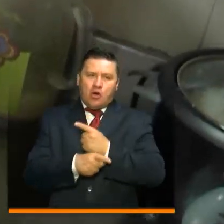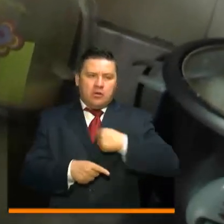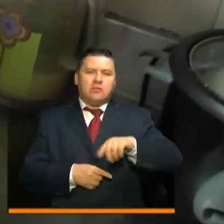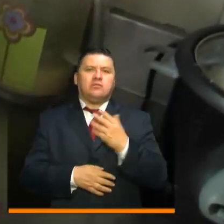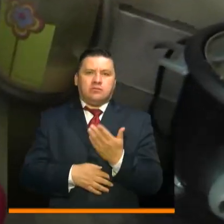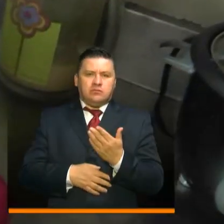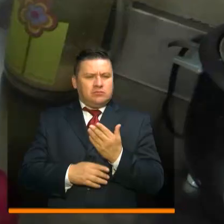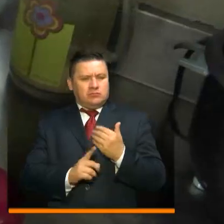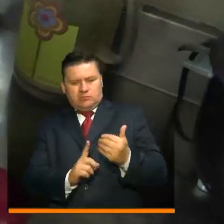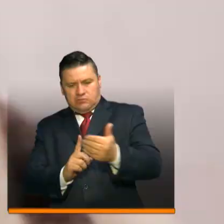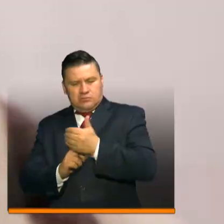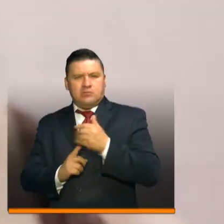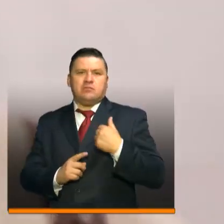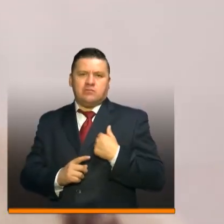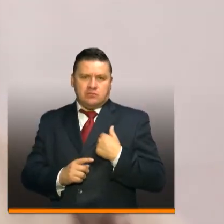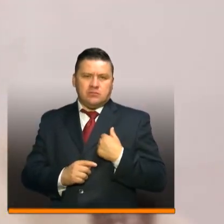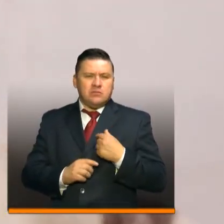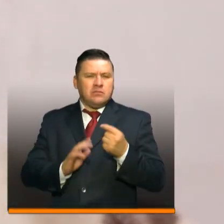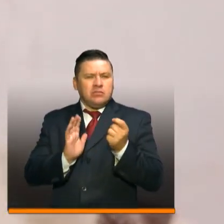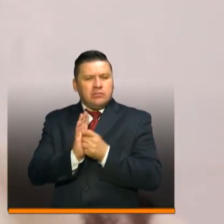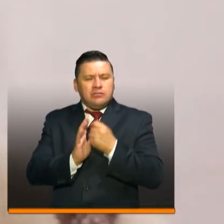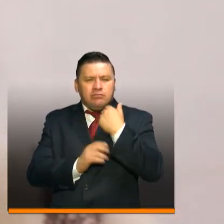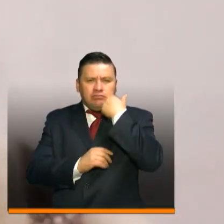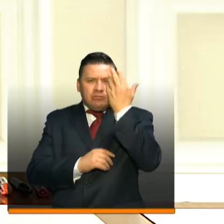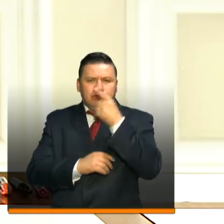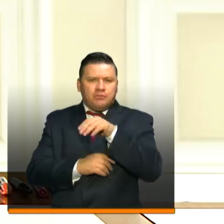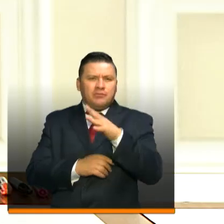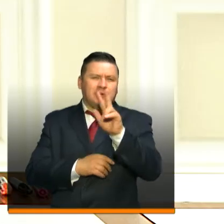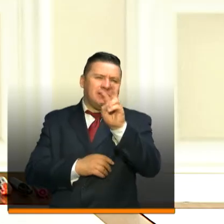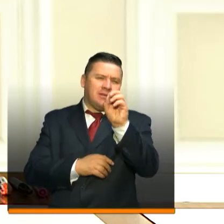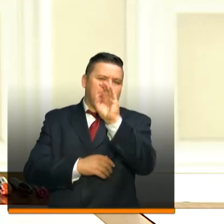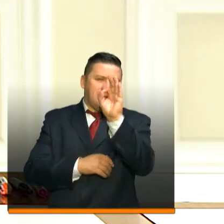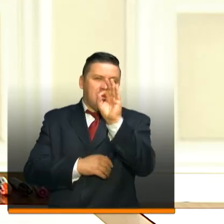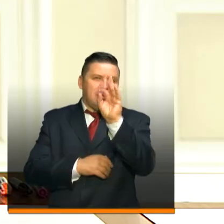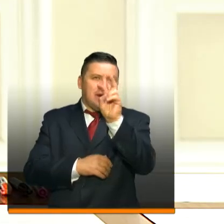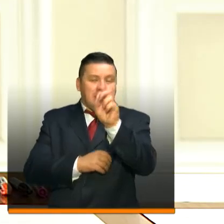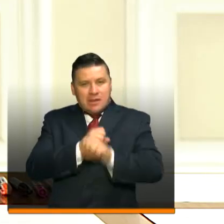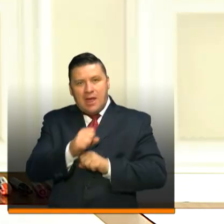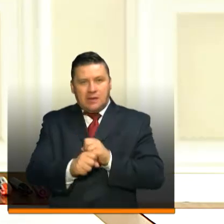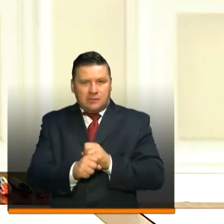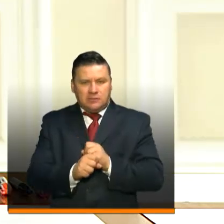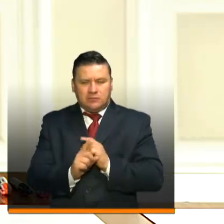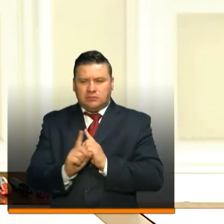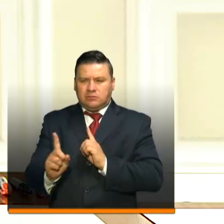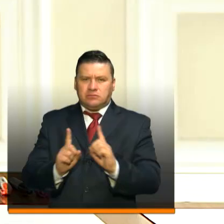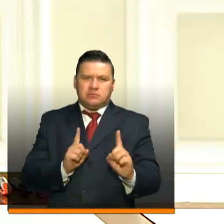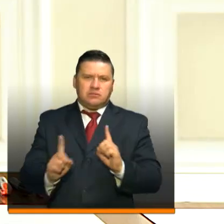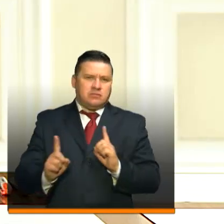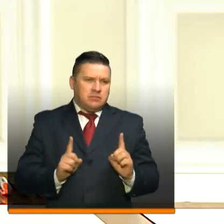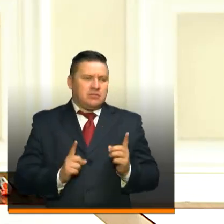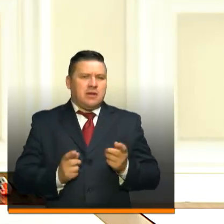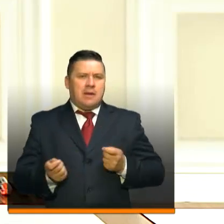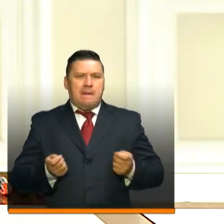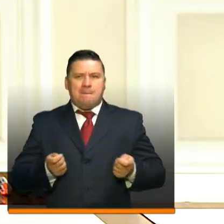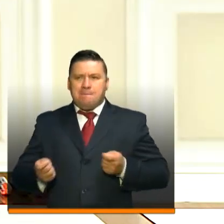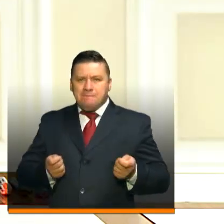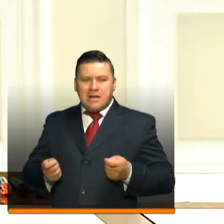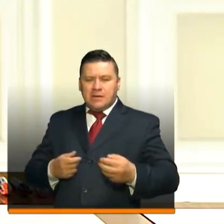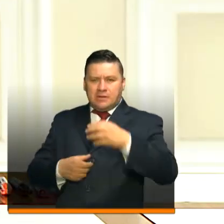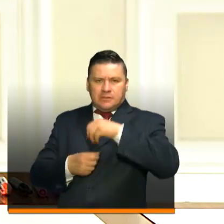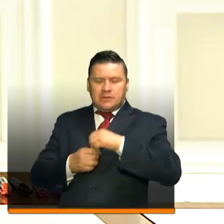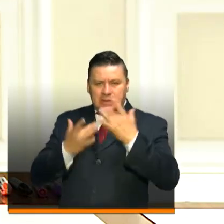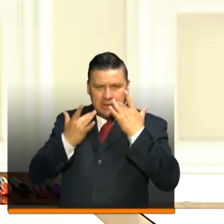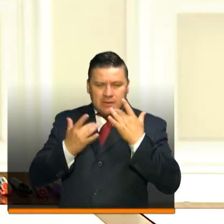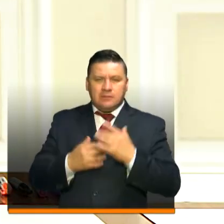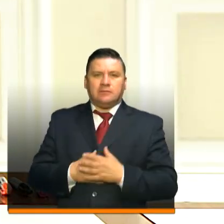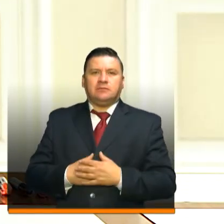proteger a esos adultos mayores de 70 años en el distanciamiento, en el manejo, en las prácticas de